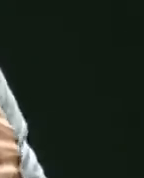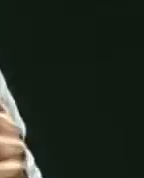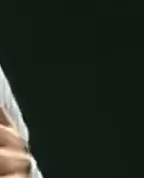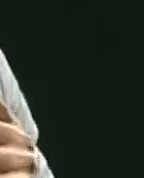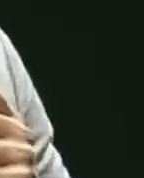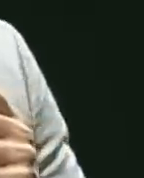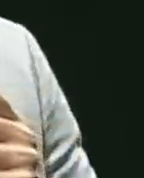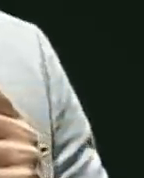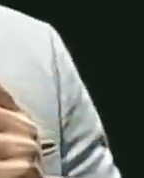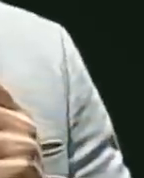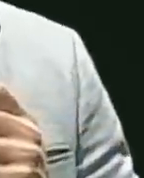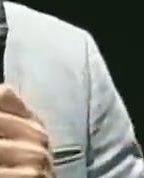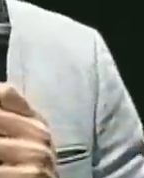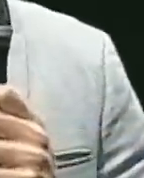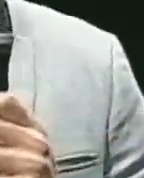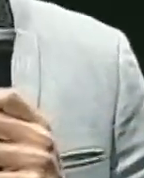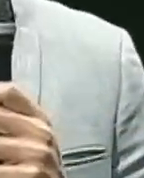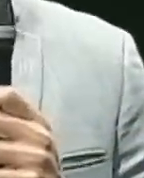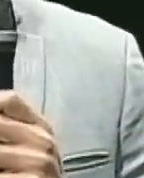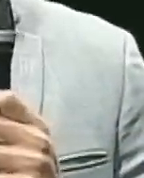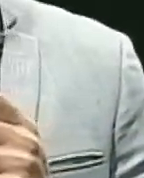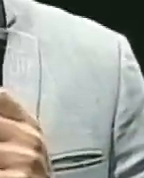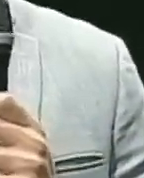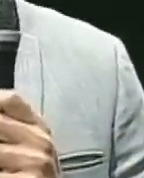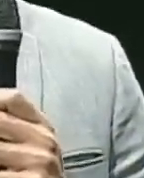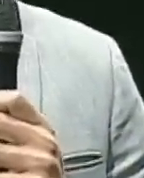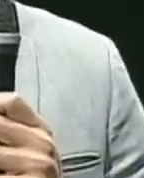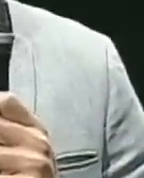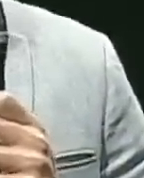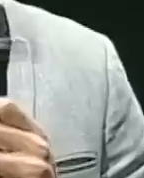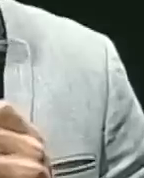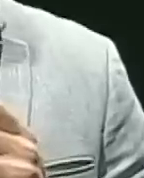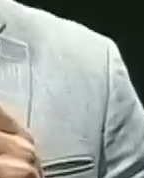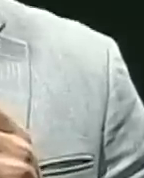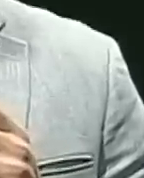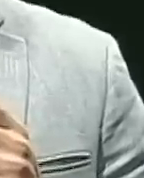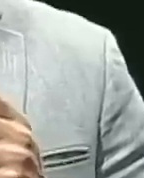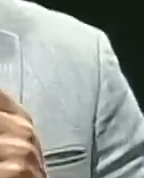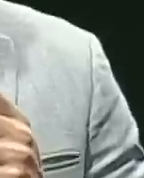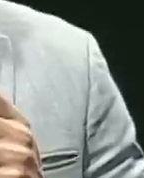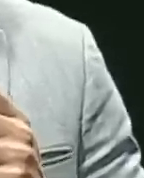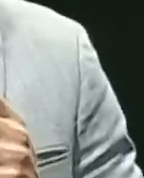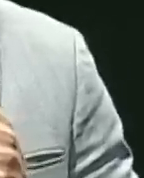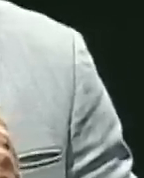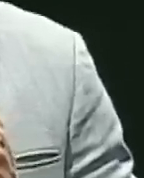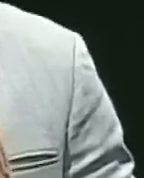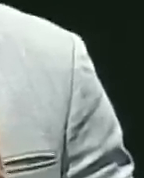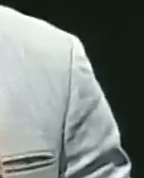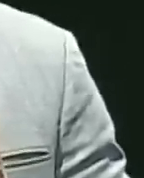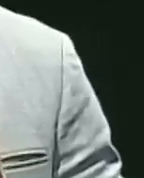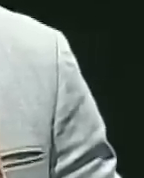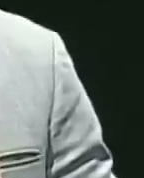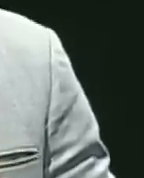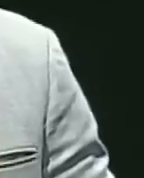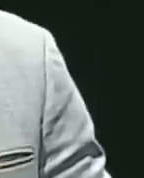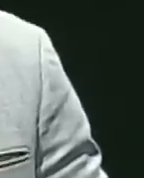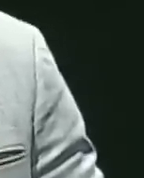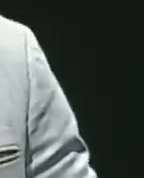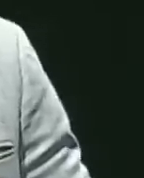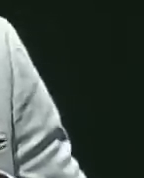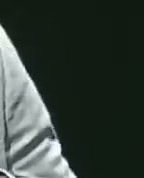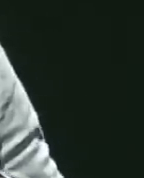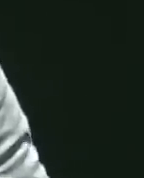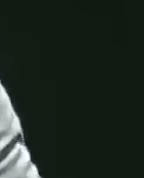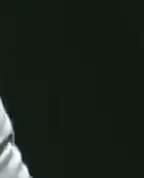empezó a construir desde los años 2014, 15 pero al mismo tiempo es la salida estratégica para que todos los actores